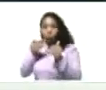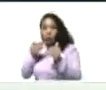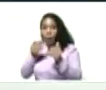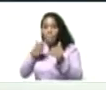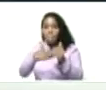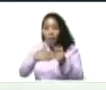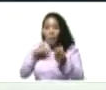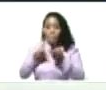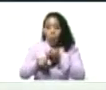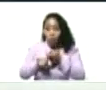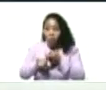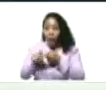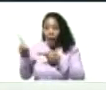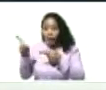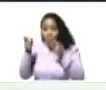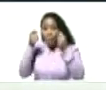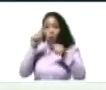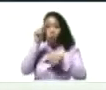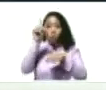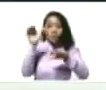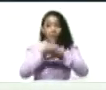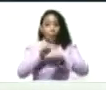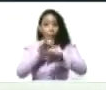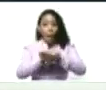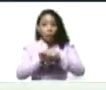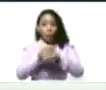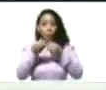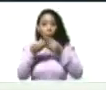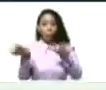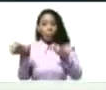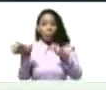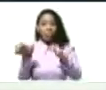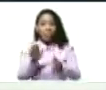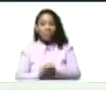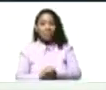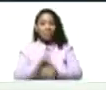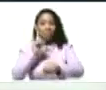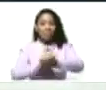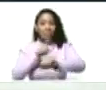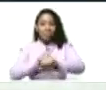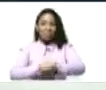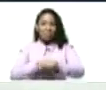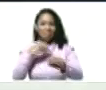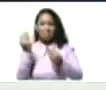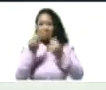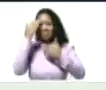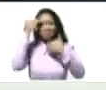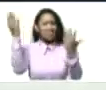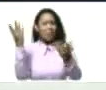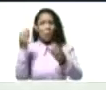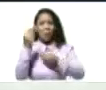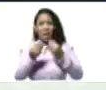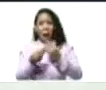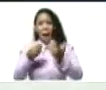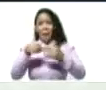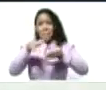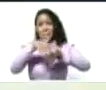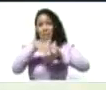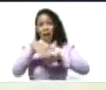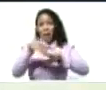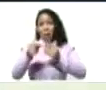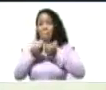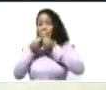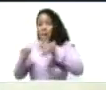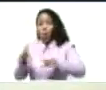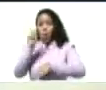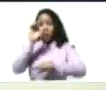Silia. Que había perdido un zapato. Silia en el momento. No sé cómo. Se le aflojó el pie. Y botó un